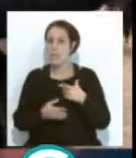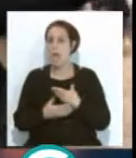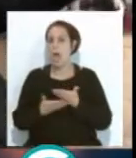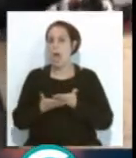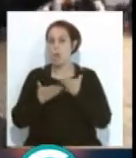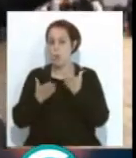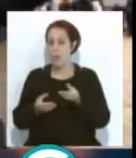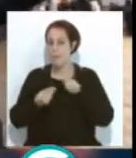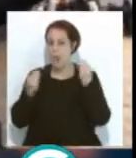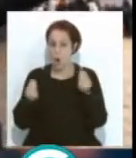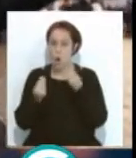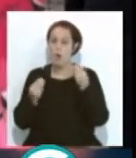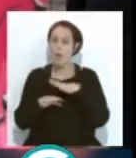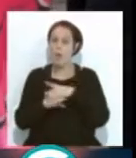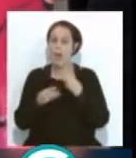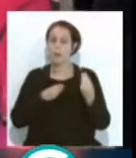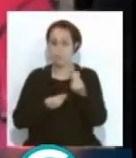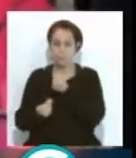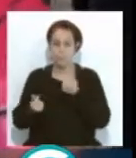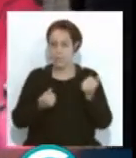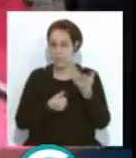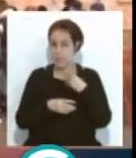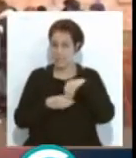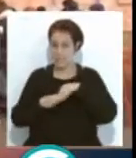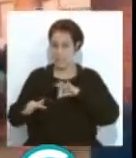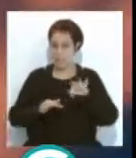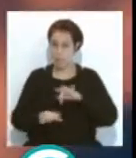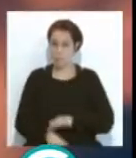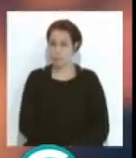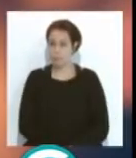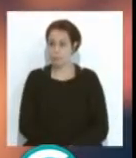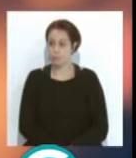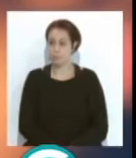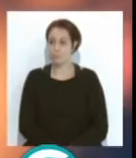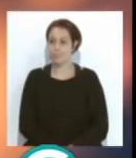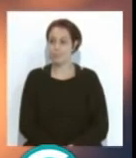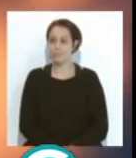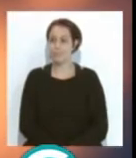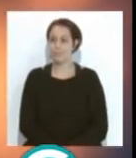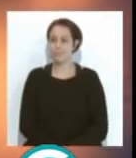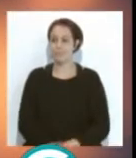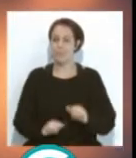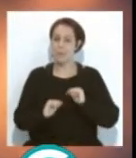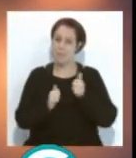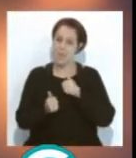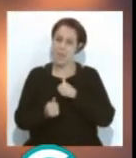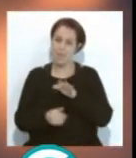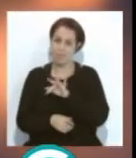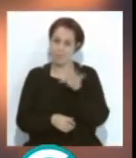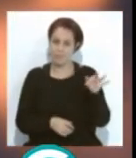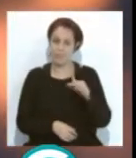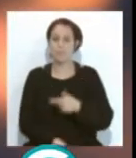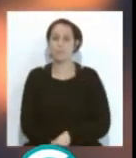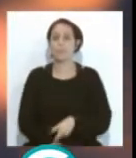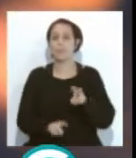mejor al ambiente del teatro? Deja que empiece. Venga, empieza el león. Ahora empiezas tú. Bueno, el